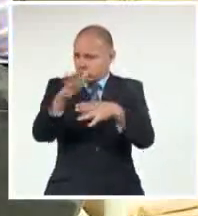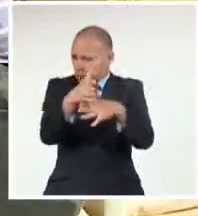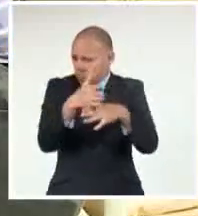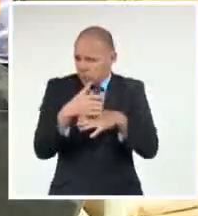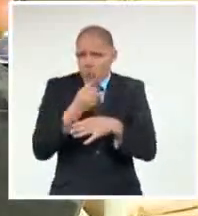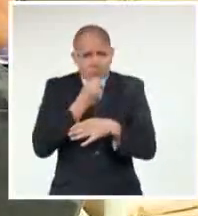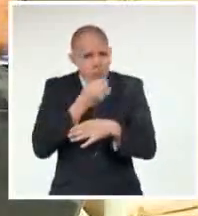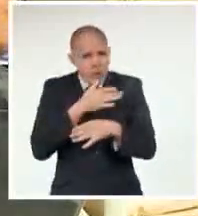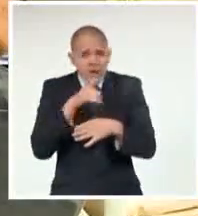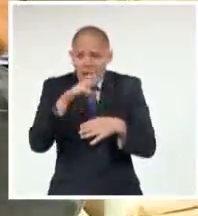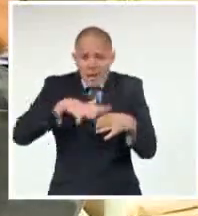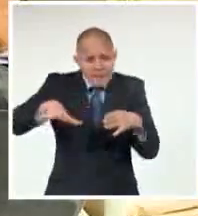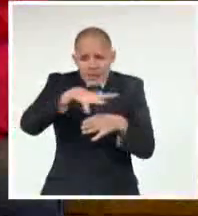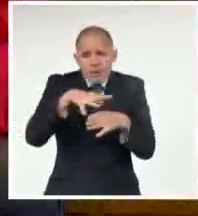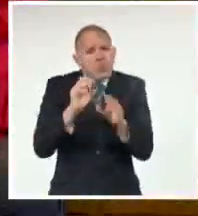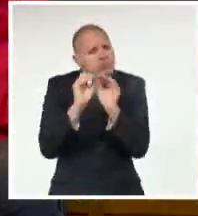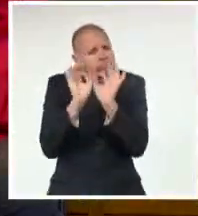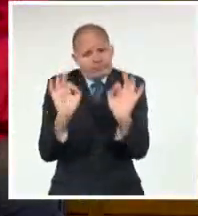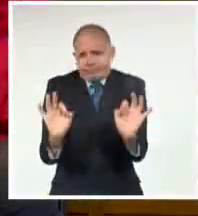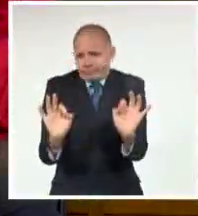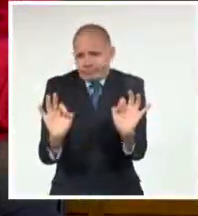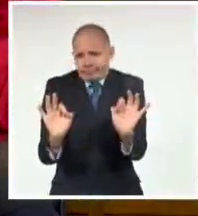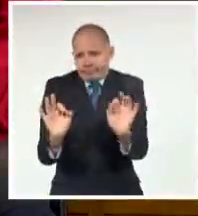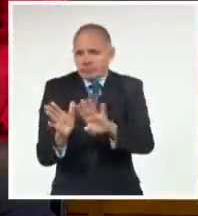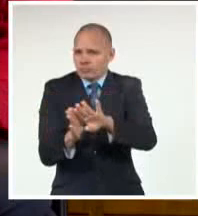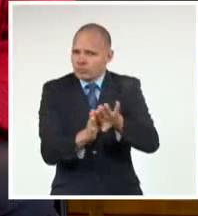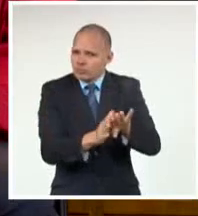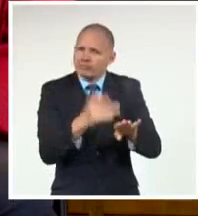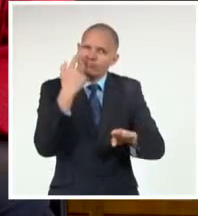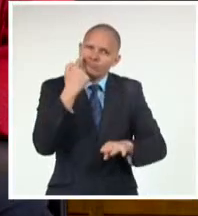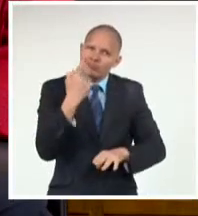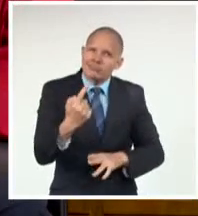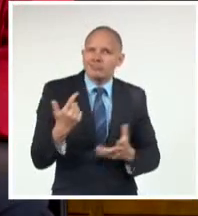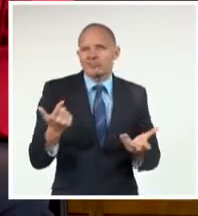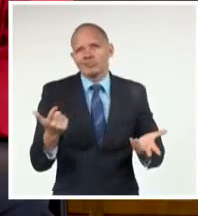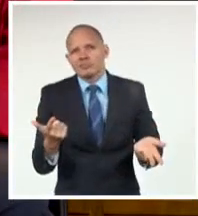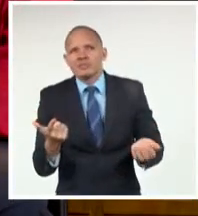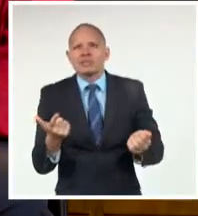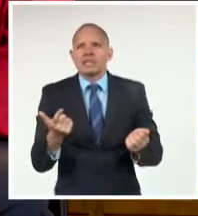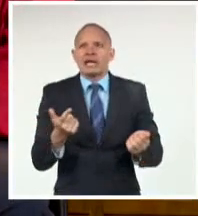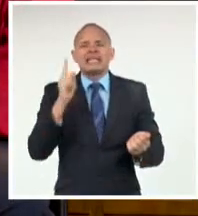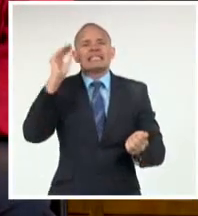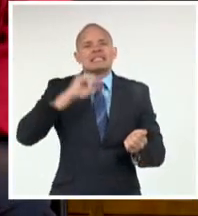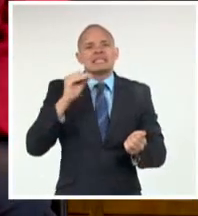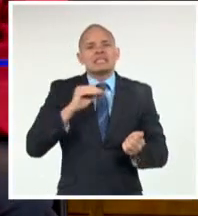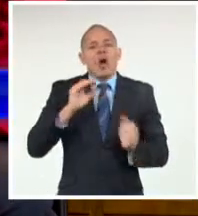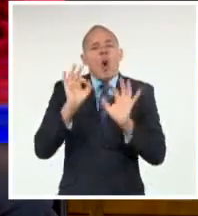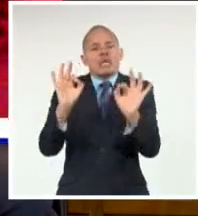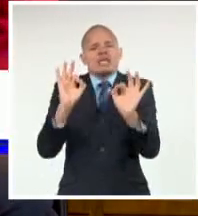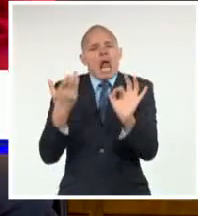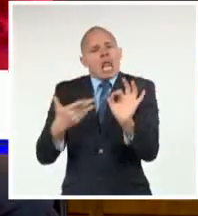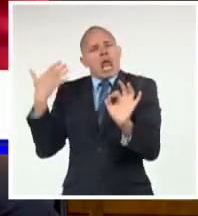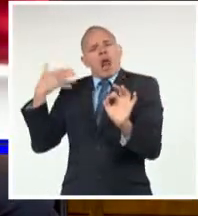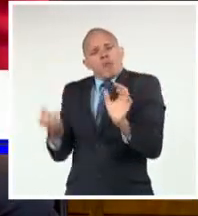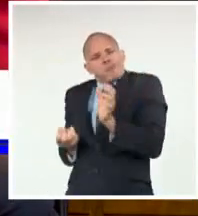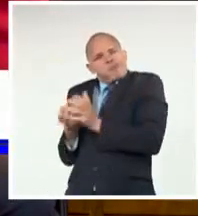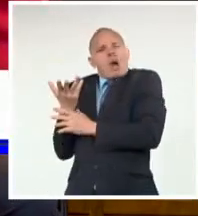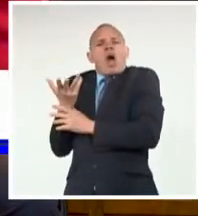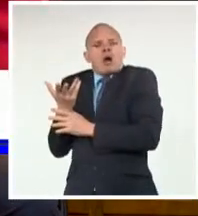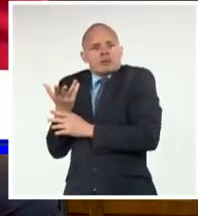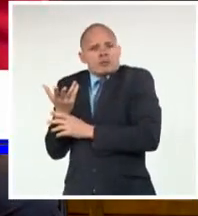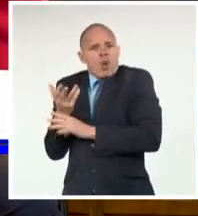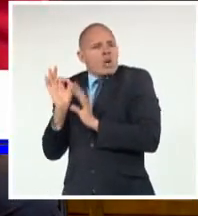No hay ninguna diferencia Que si bien No es una imitación De la trova madre De la imitación Transpola